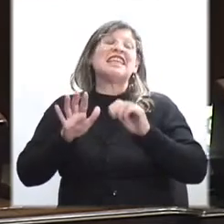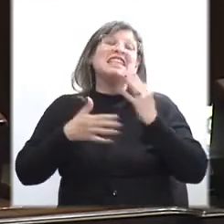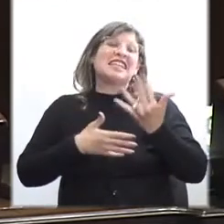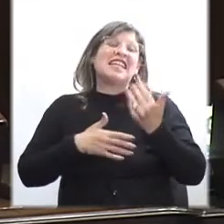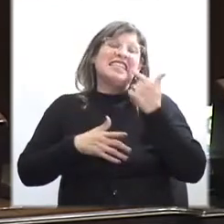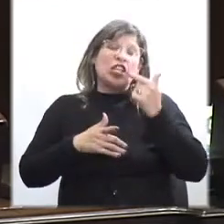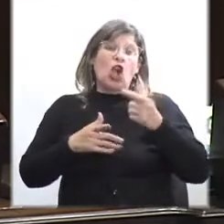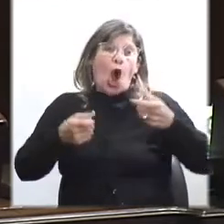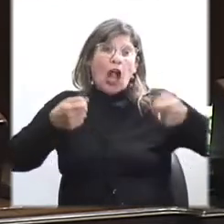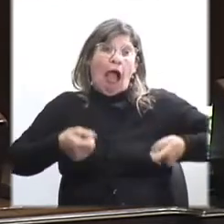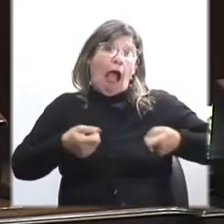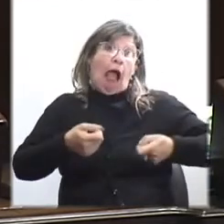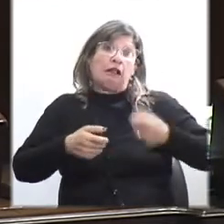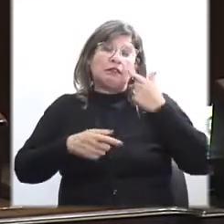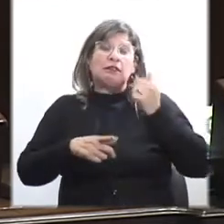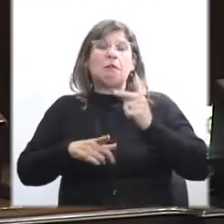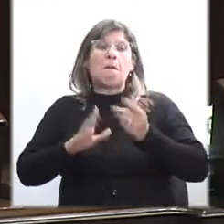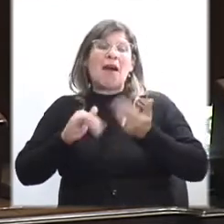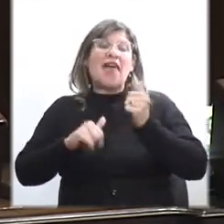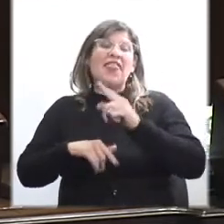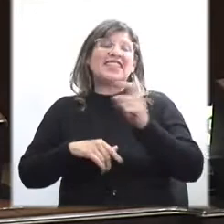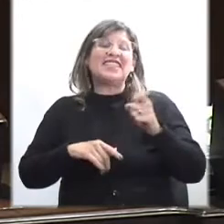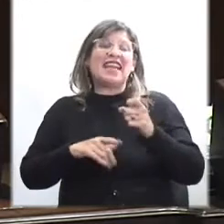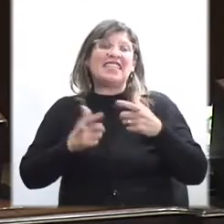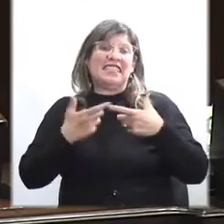CD y otros elementos más.